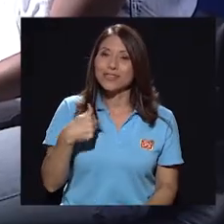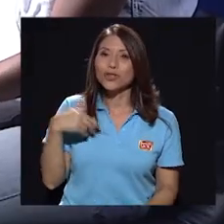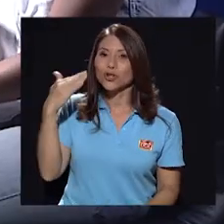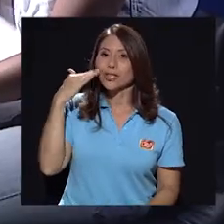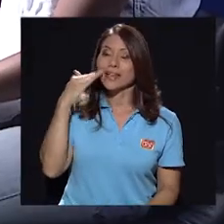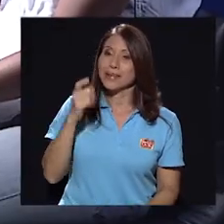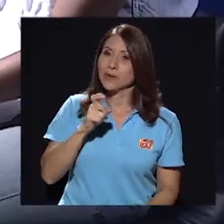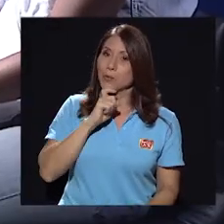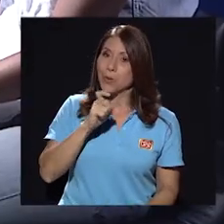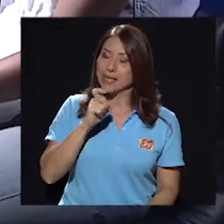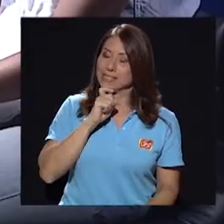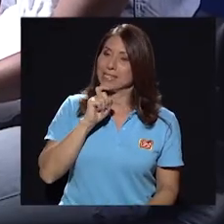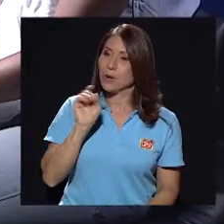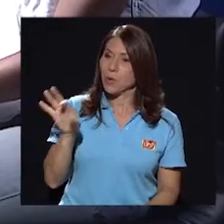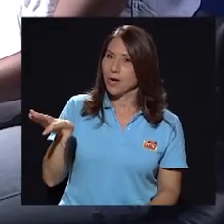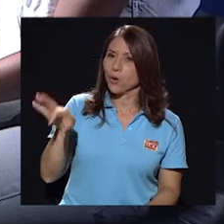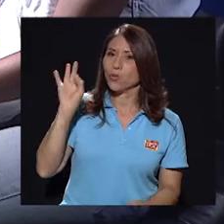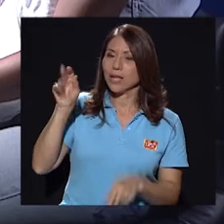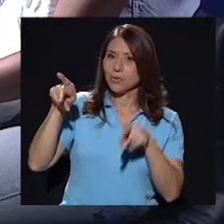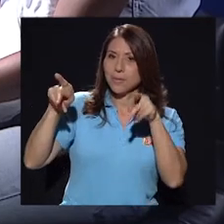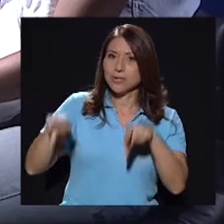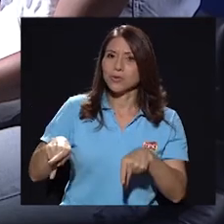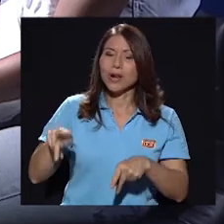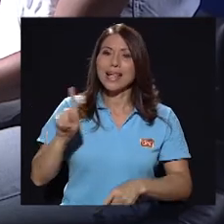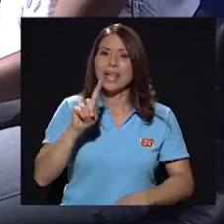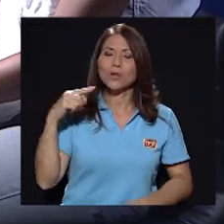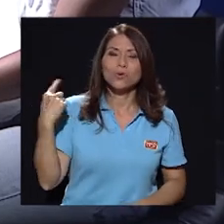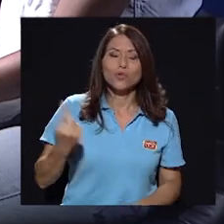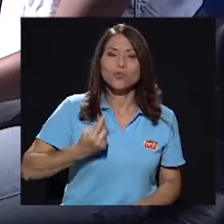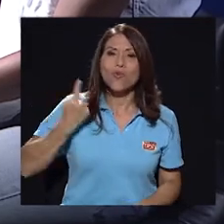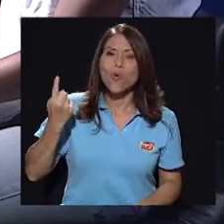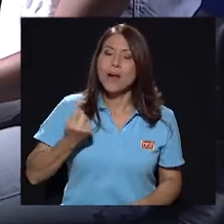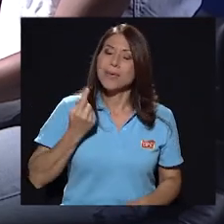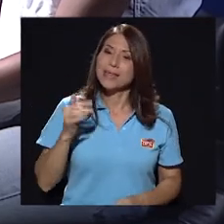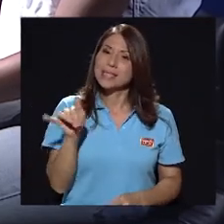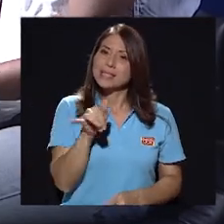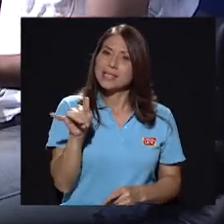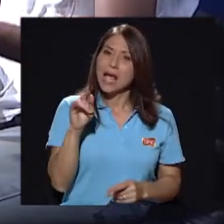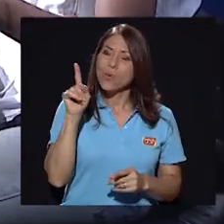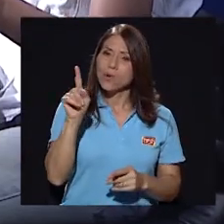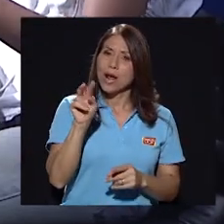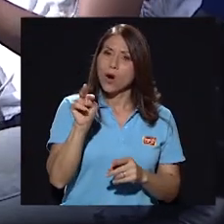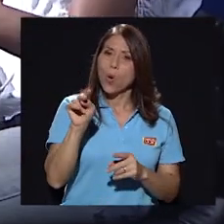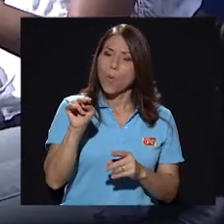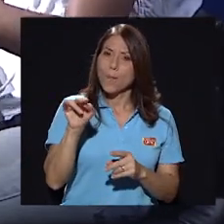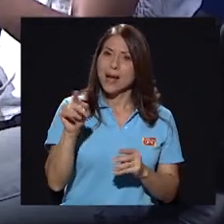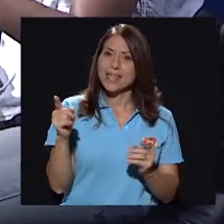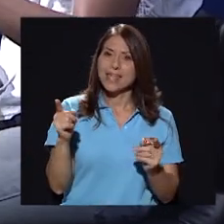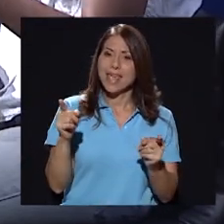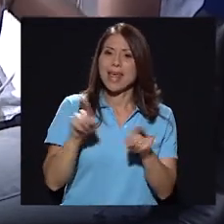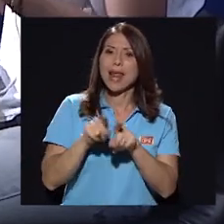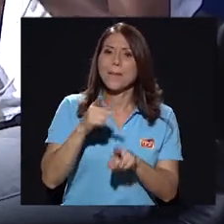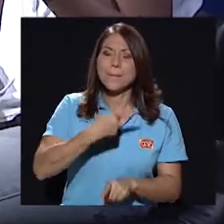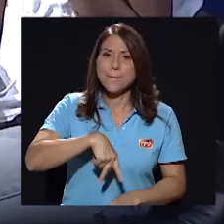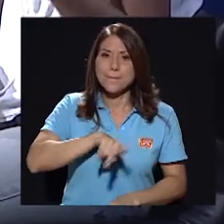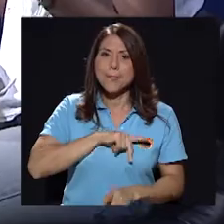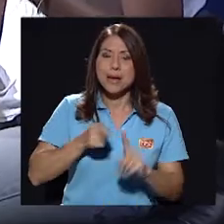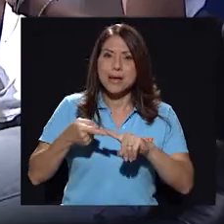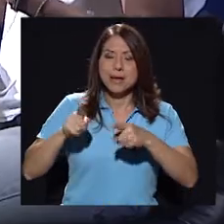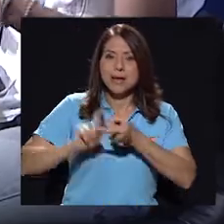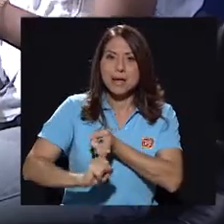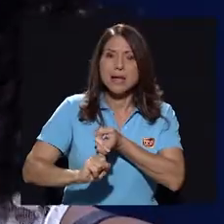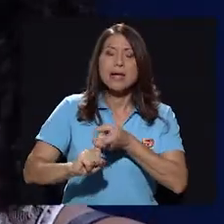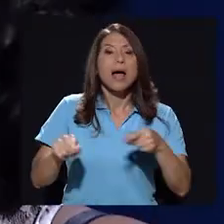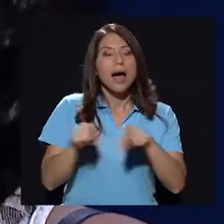cuesta encontrar una persona que no solo se convierta en una compañera, digamos, como personal, o sea, de